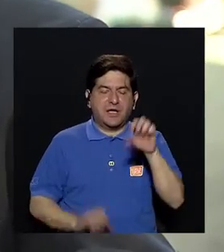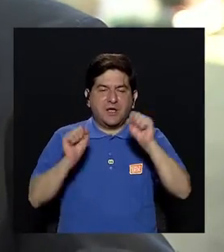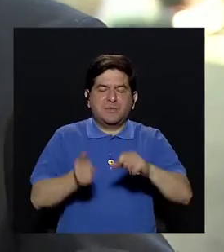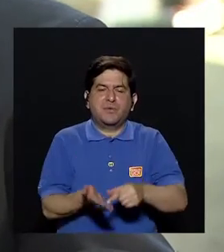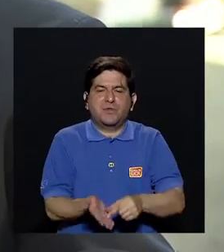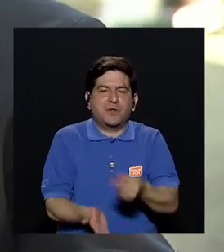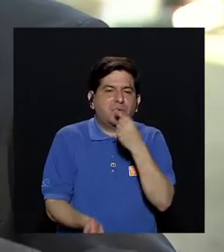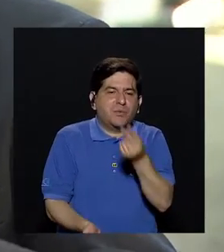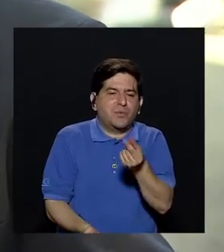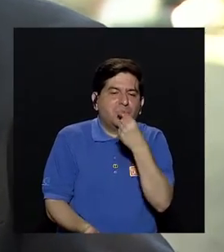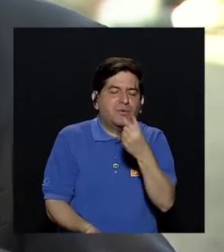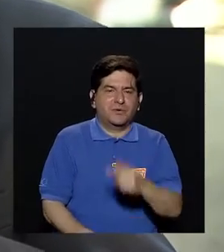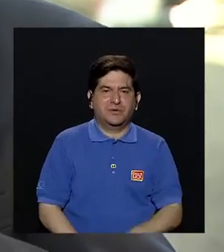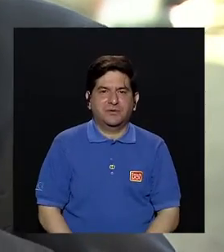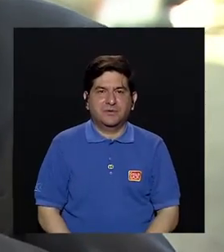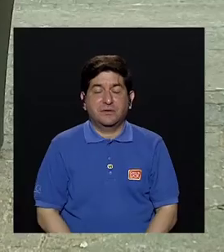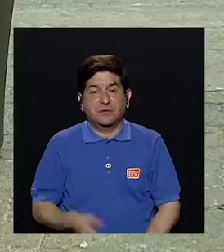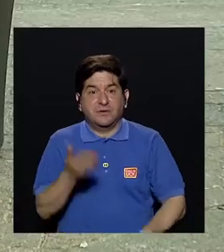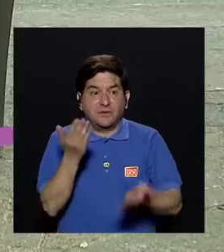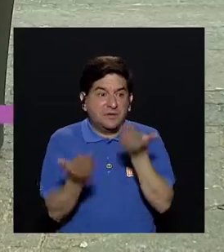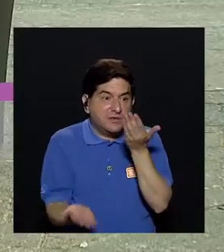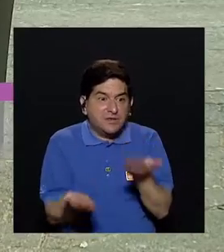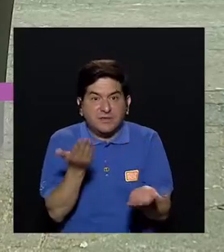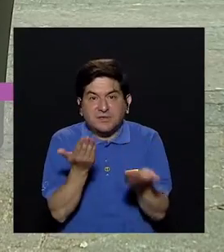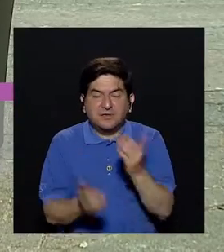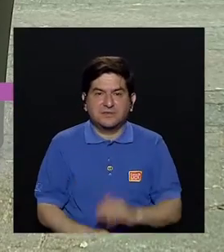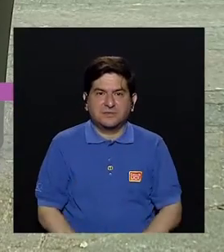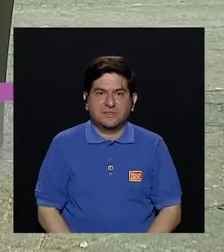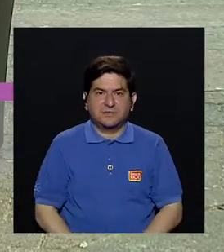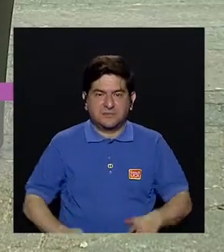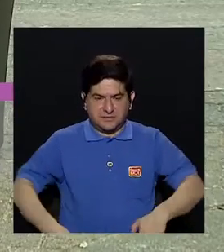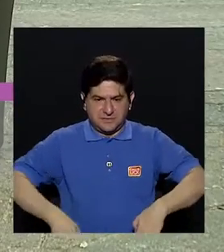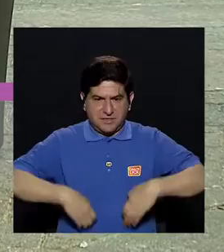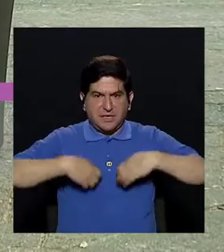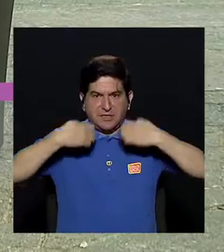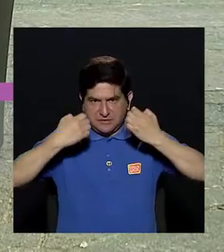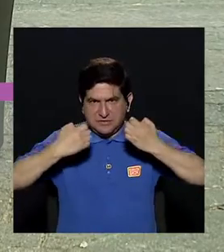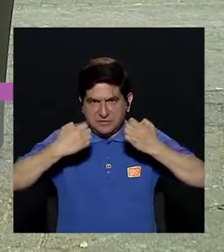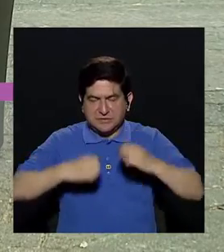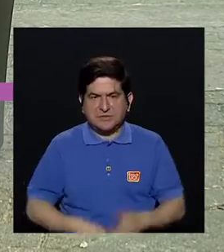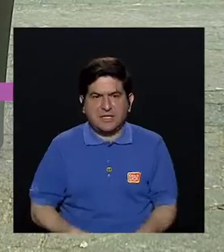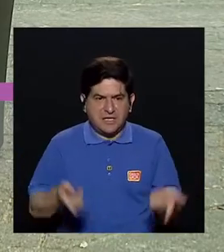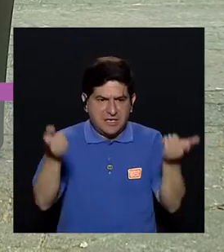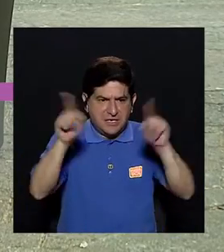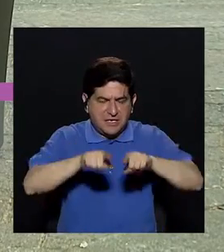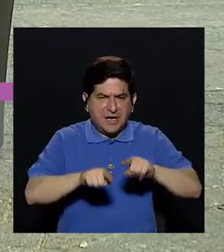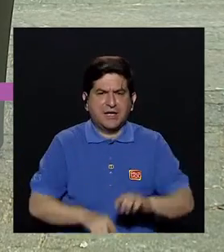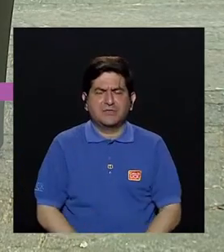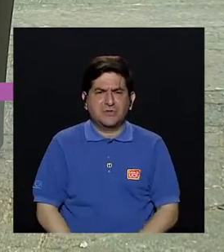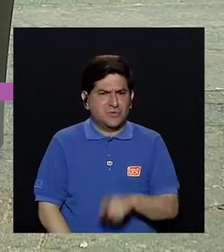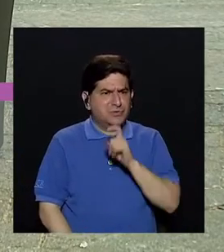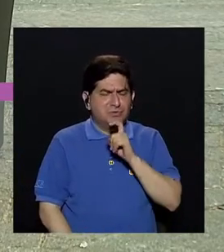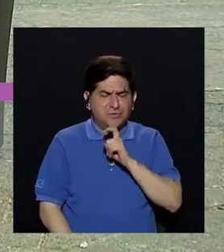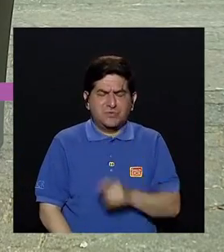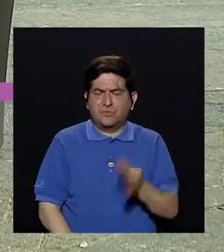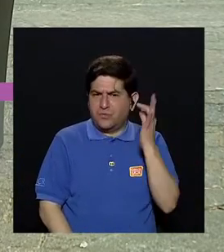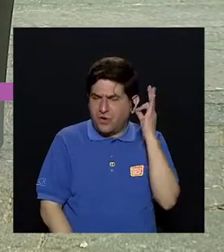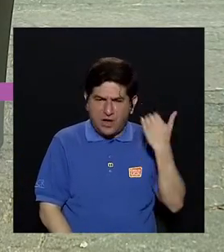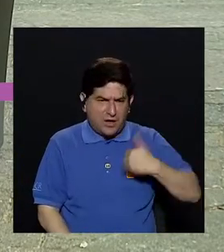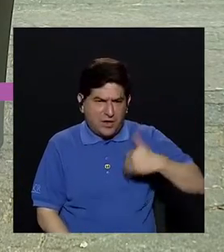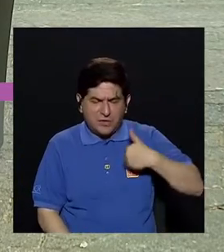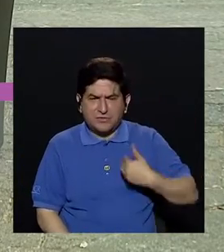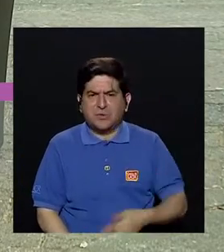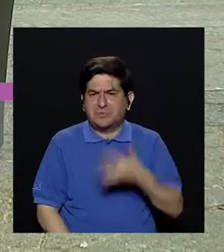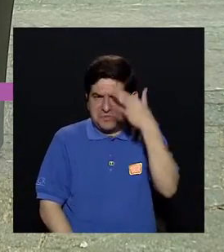tomarse los medicamentos. Claro, y que tal vez existen incluso casos dramáticos de señoras o